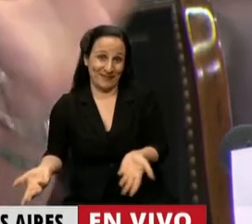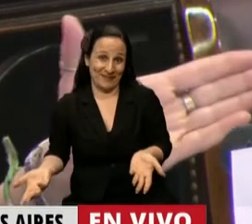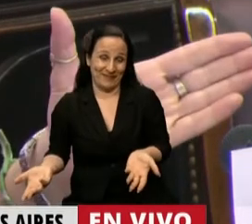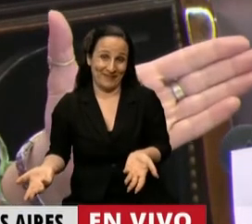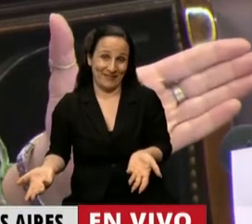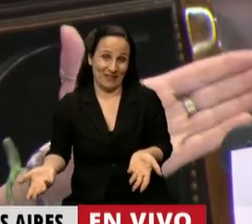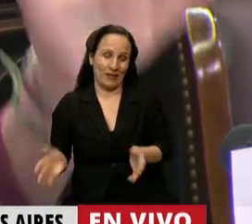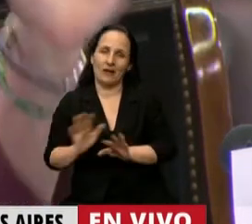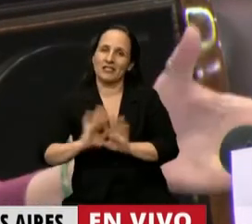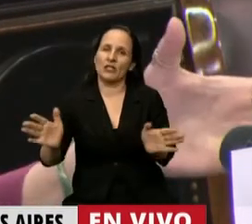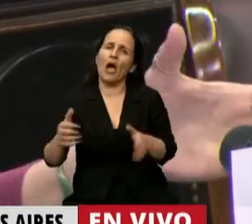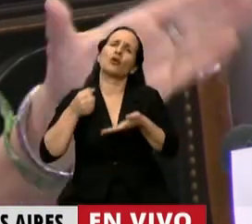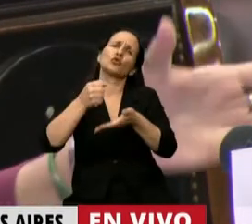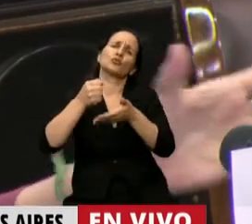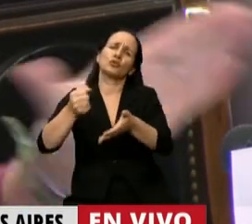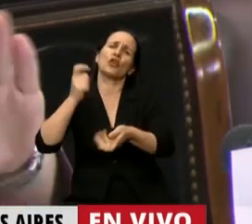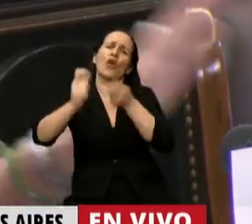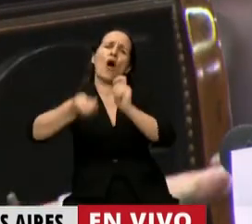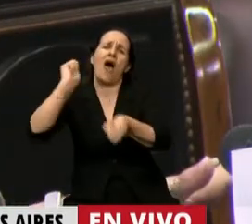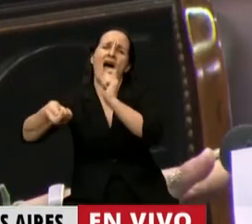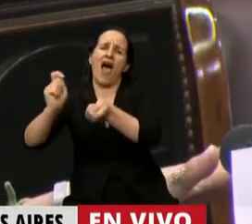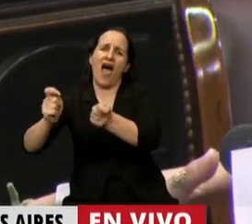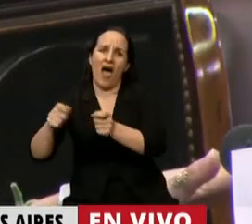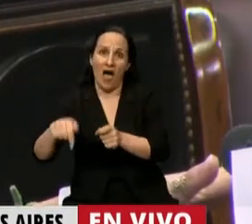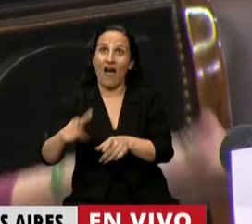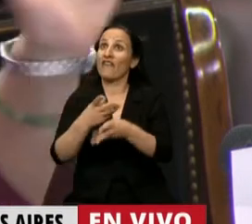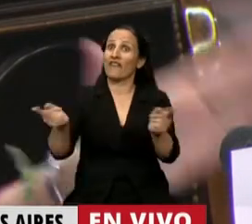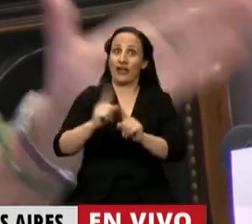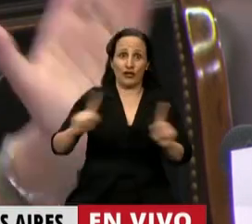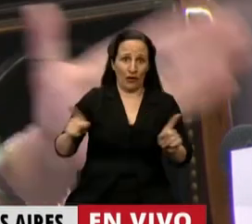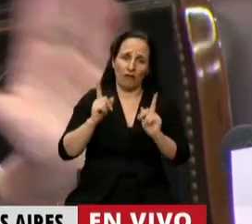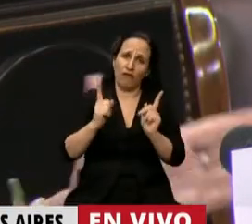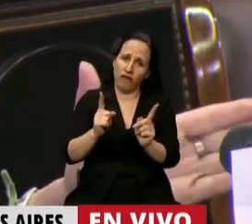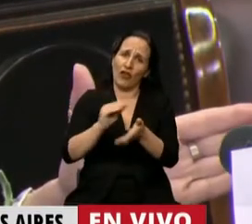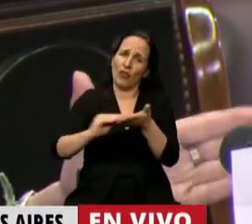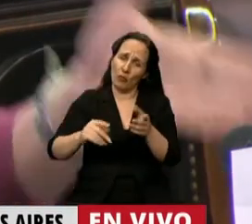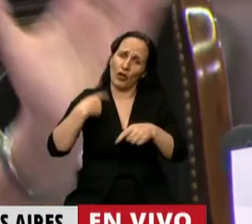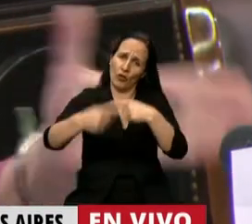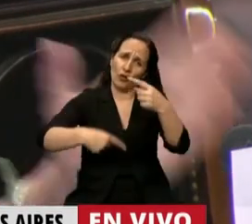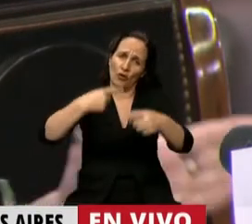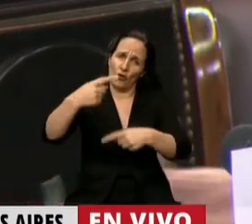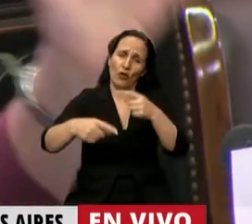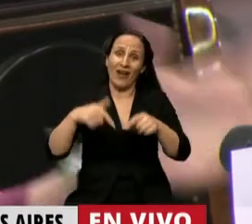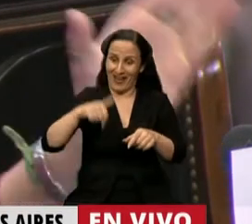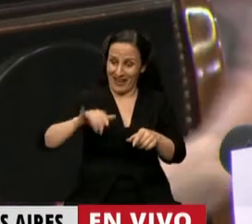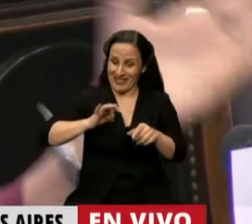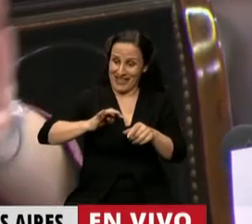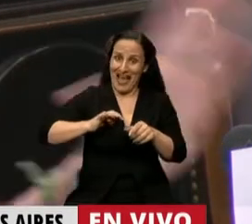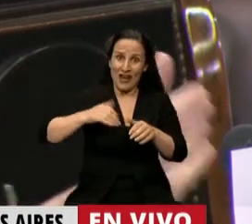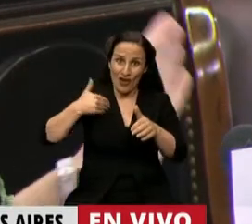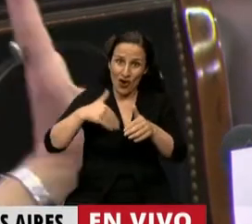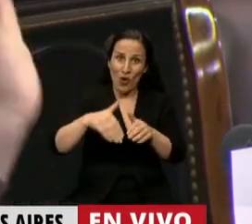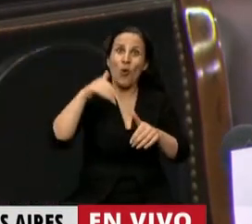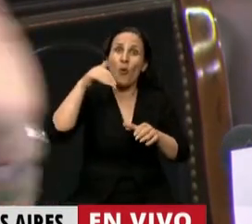El festival de subsidios de este Parlamento no ha terminado. Lo único que hemos votado todo este año son